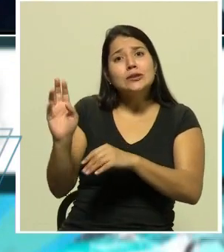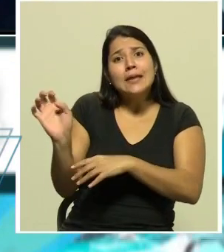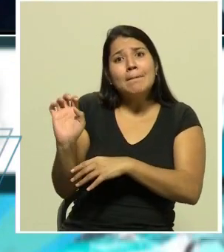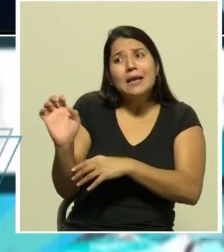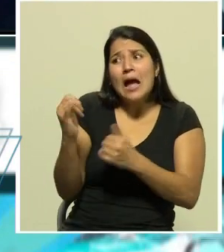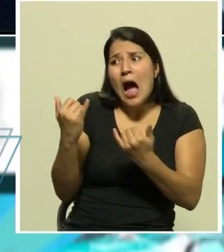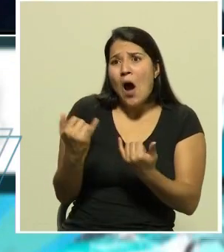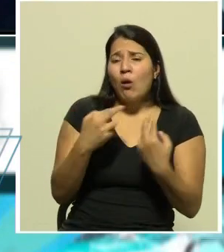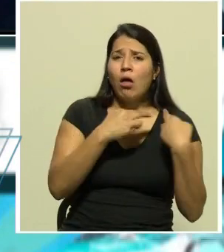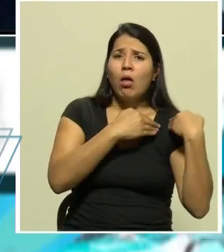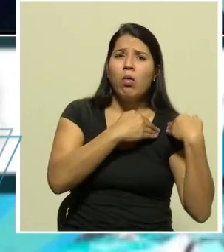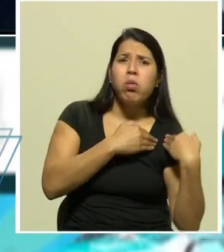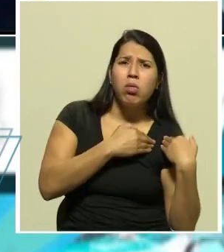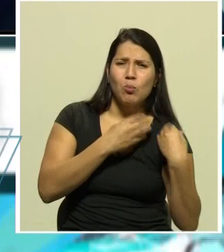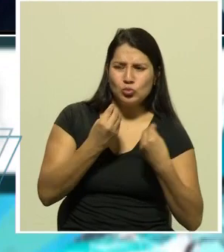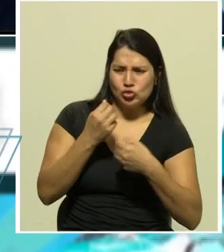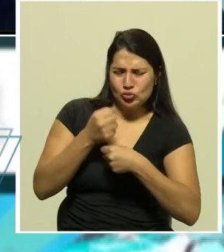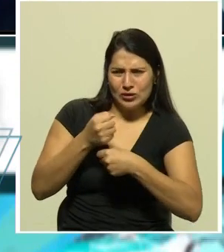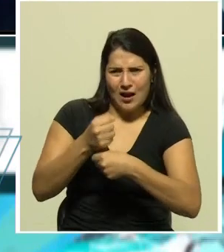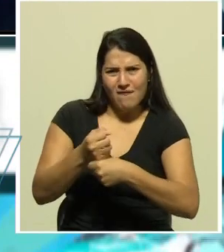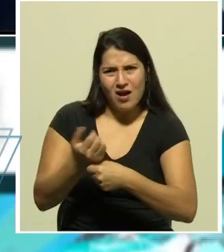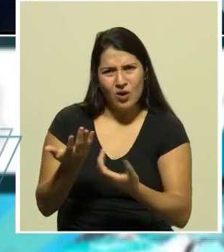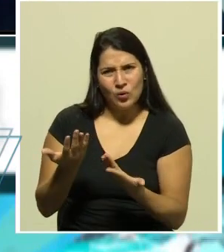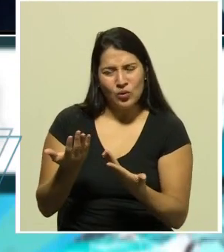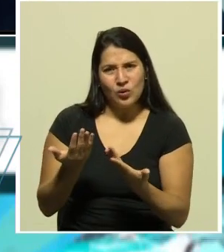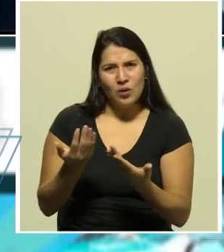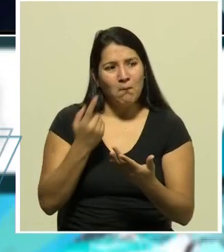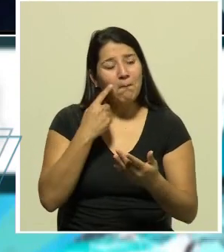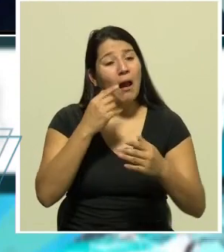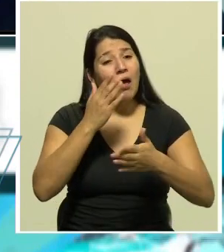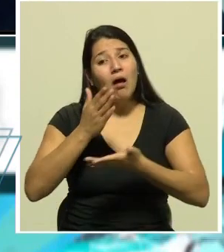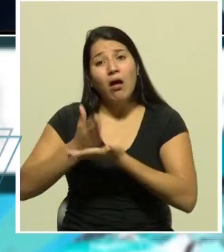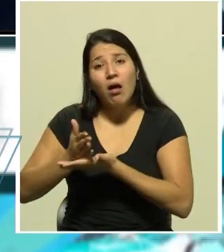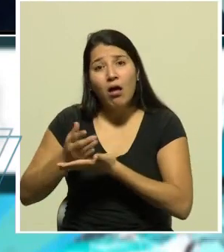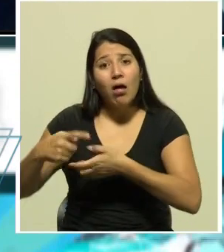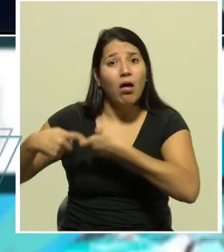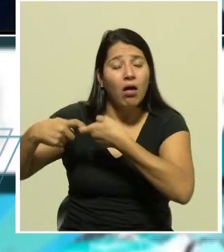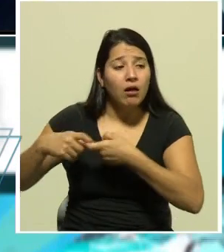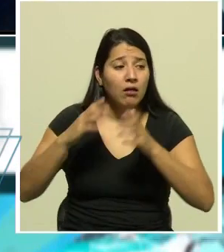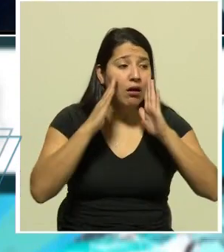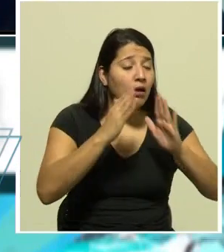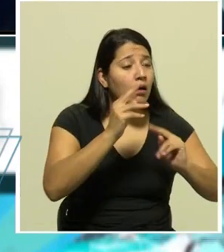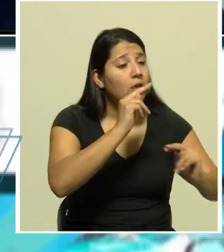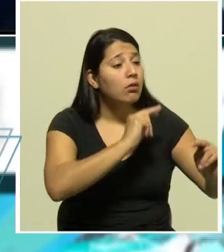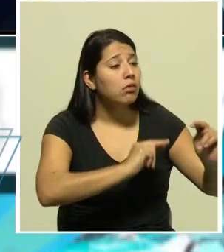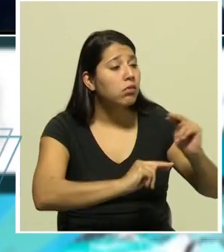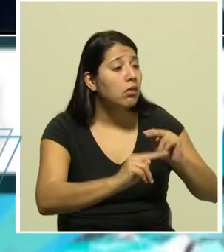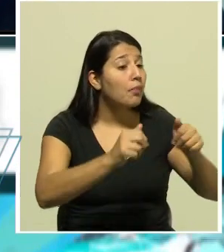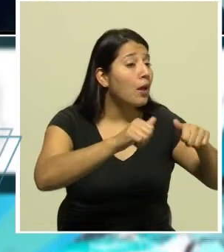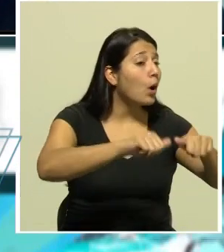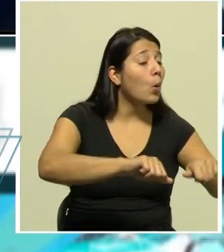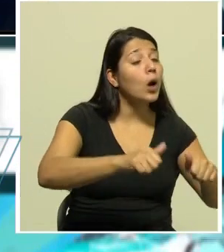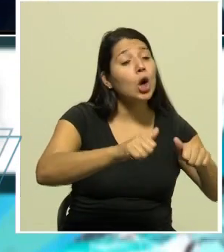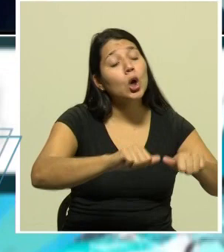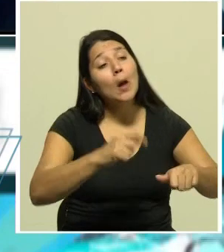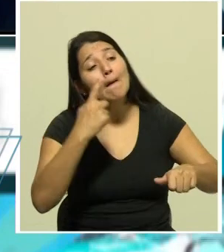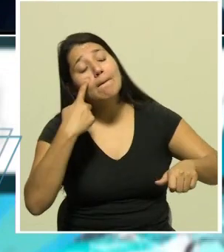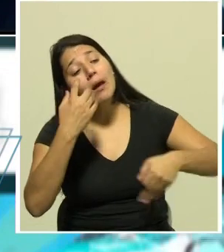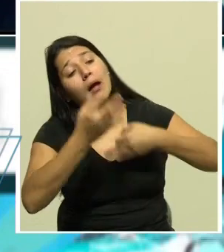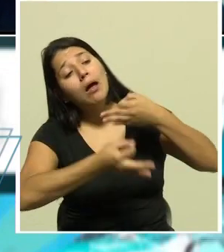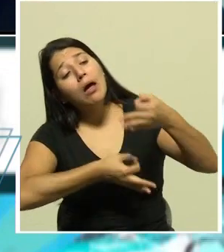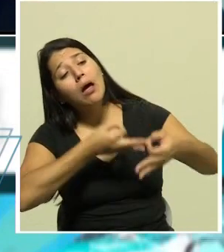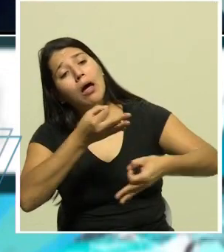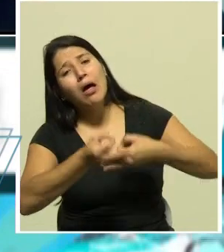ruido y sombra ahí hace que las cosas se demoren yo pensaba en la gente que tuvo que ir